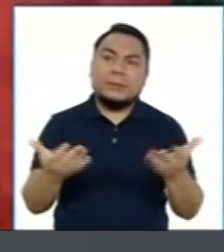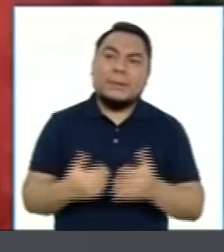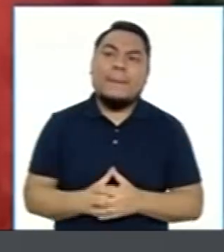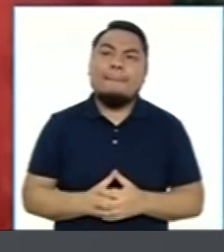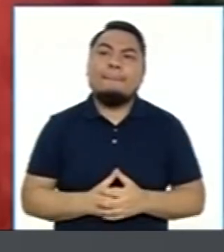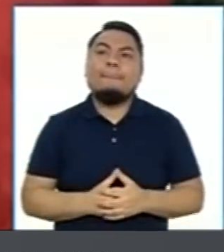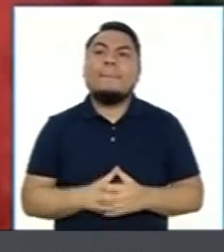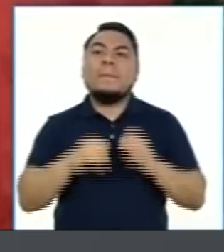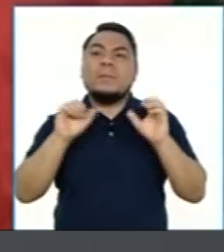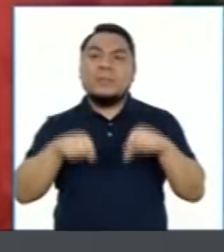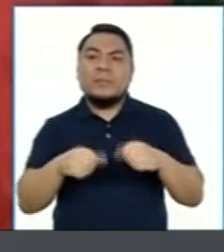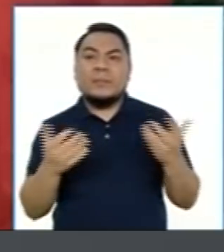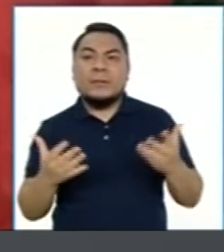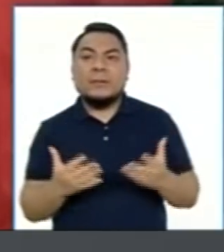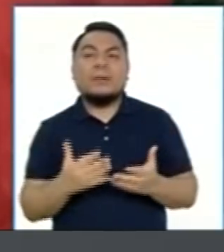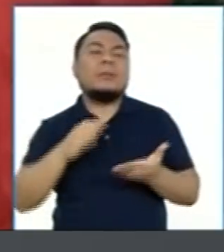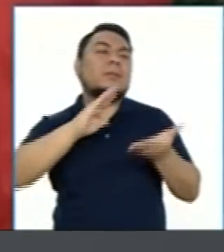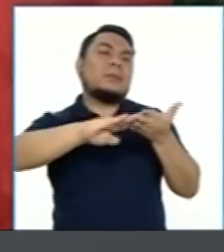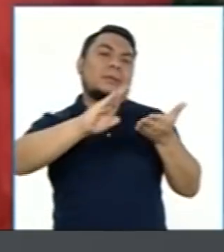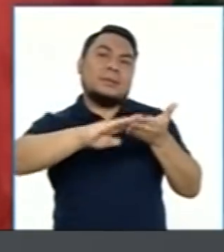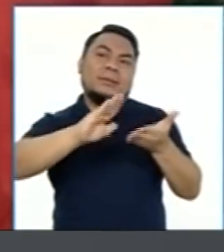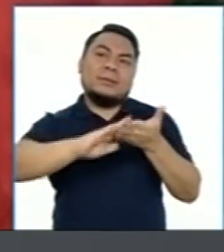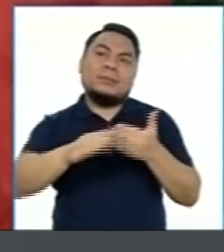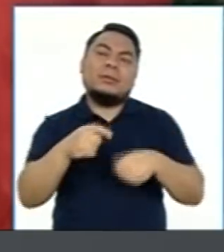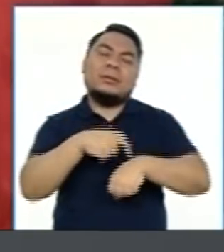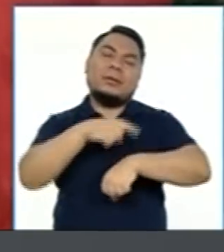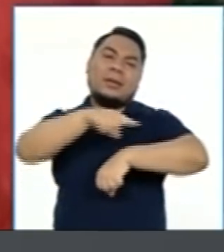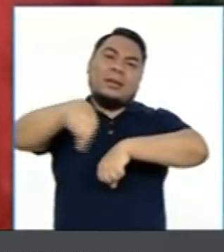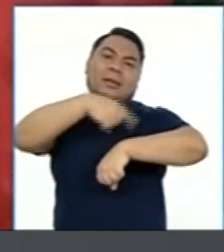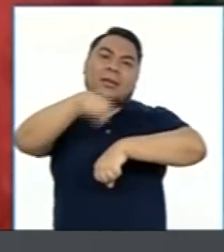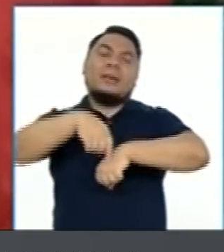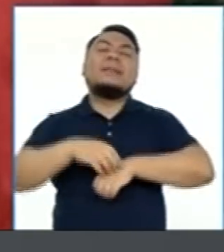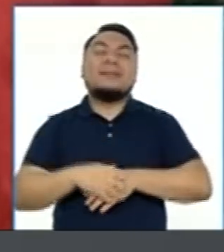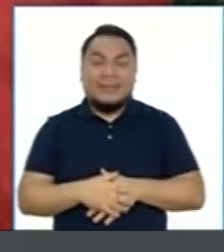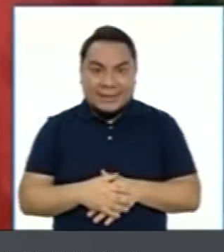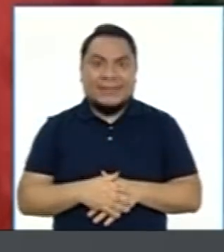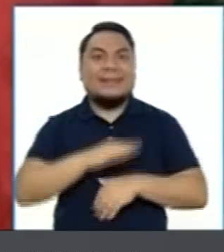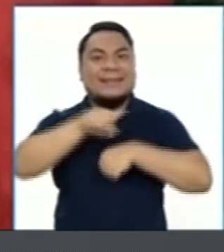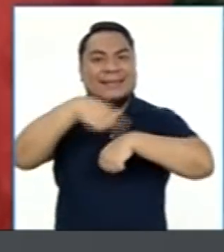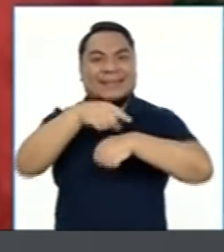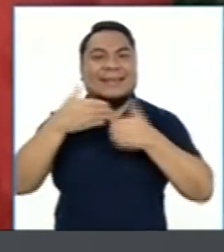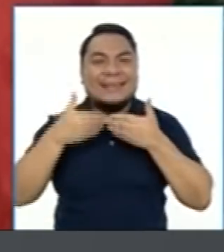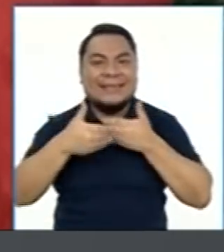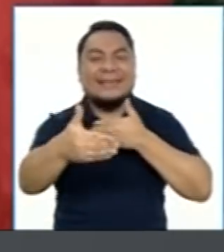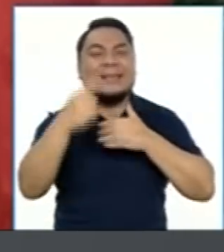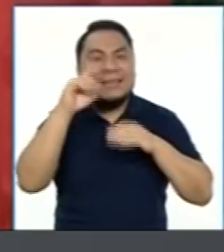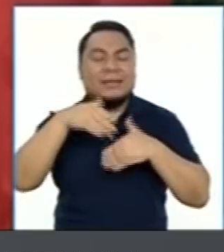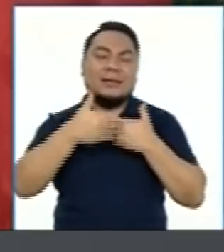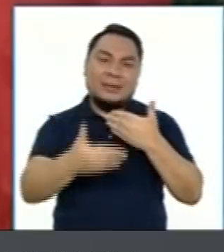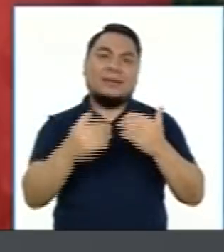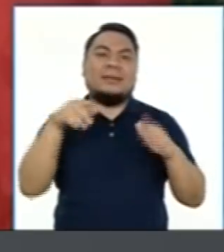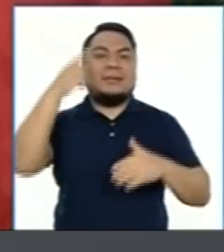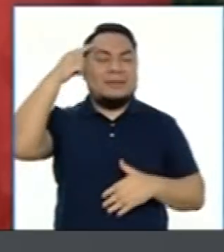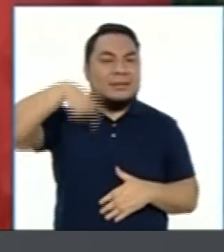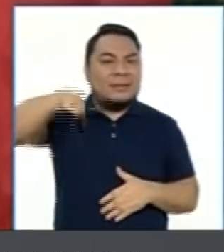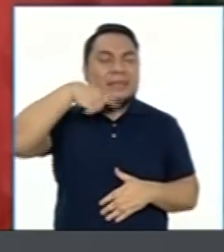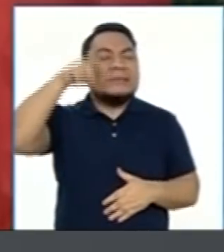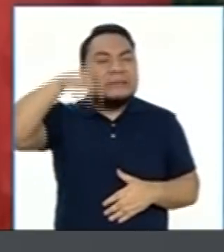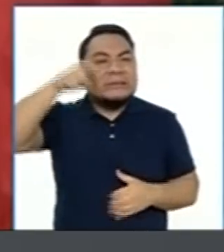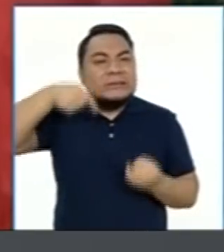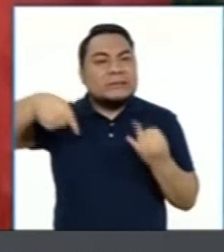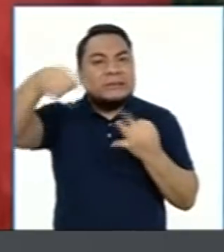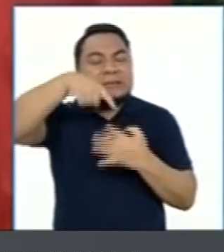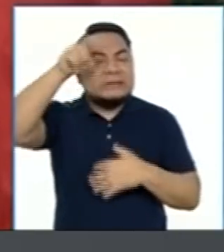ha sido, disculpen, una larga conferencia de prensa pero creo que ha sido puntos necesarios